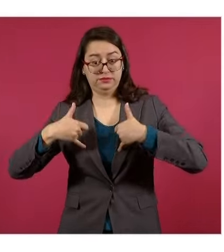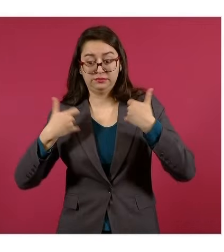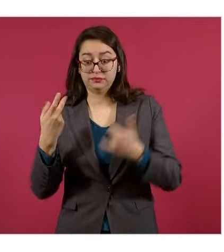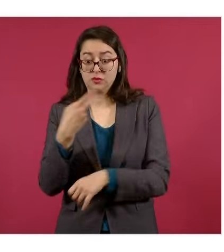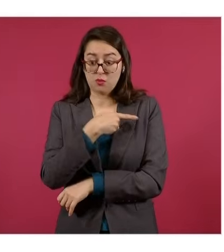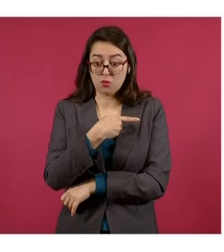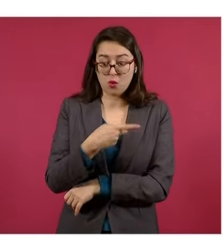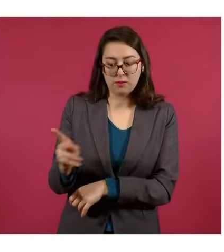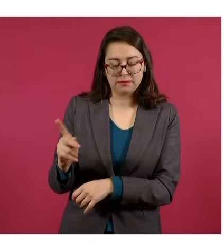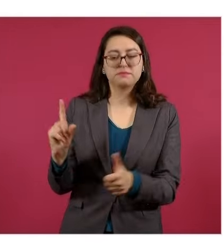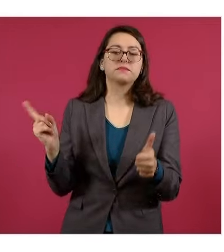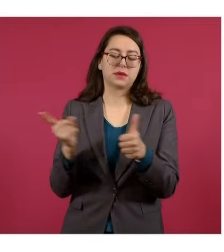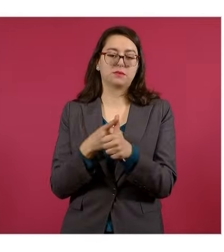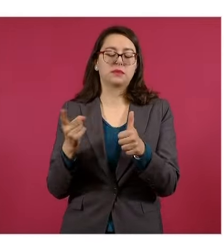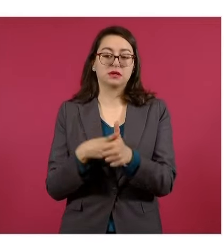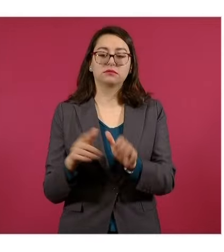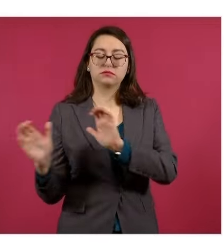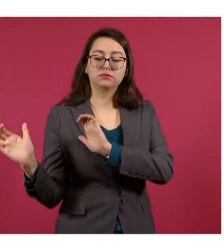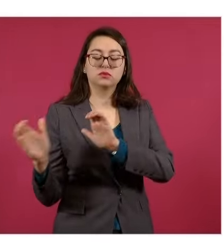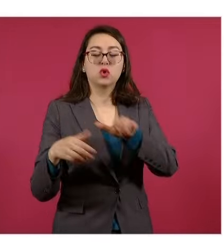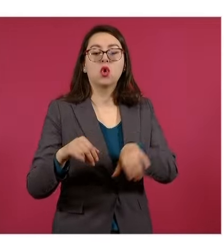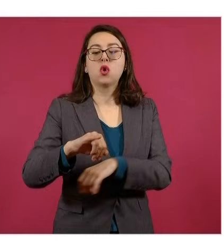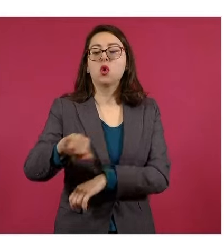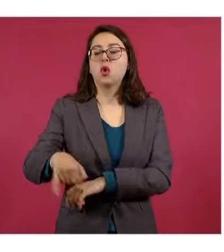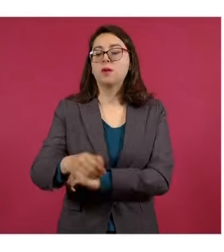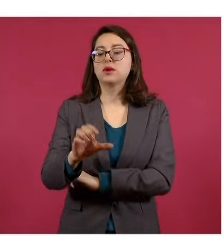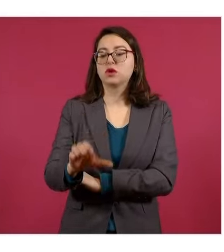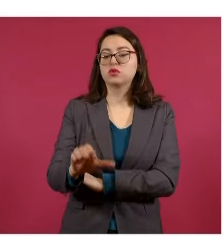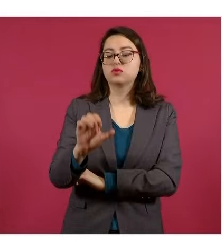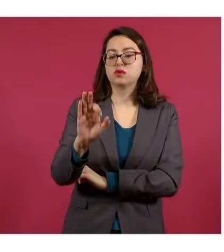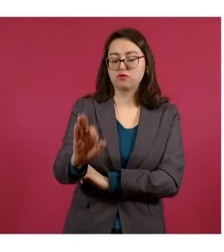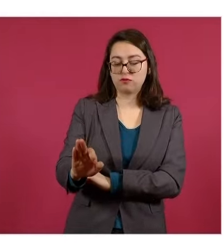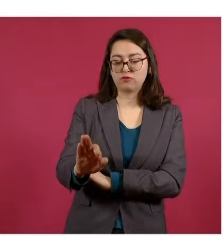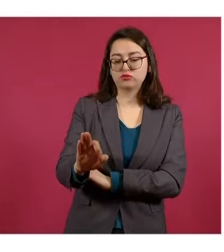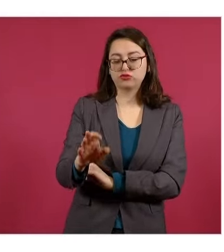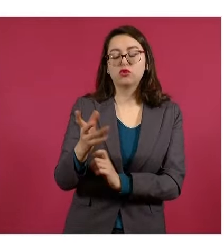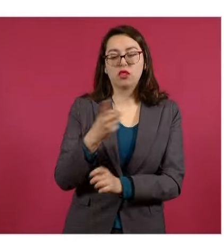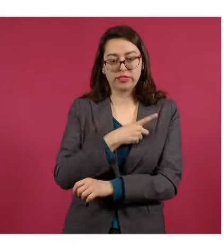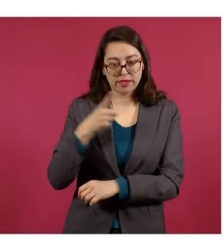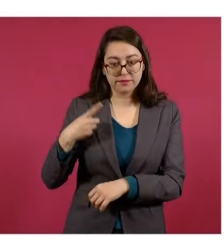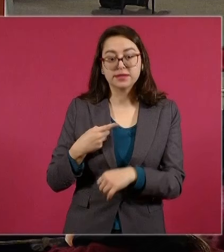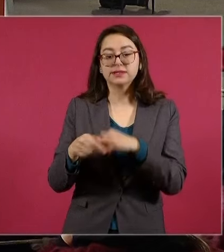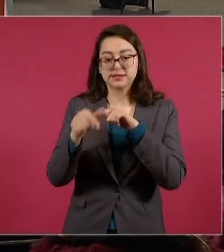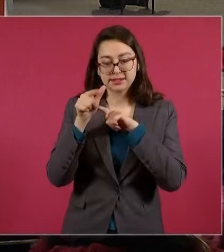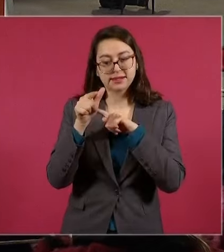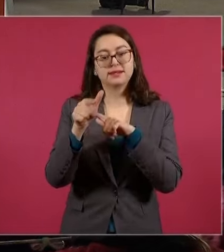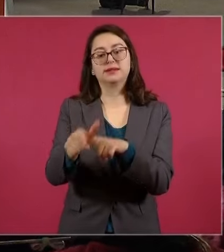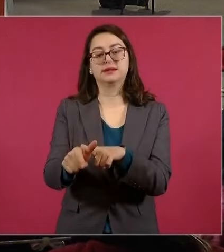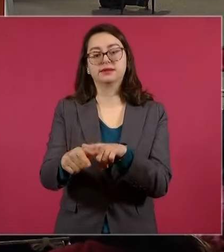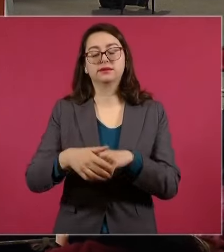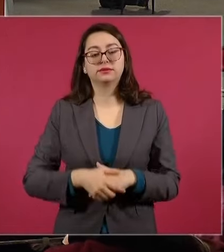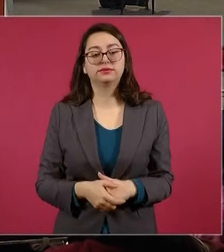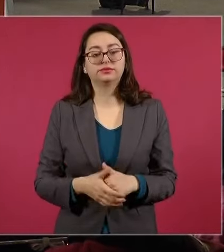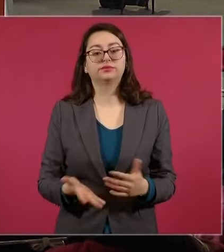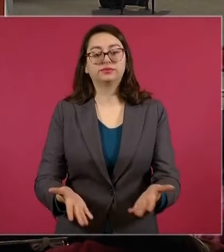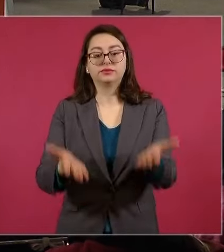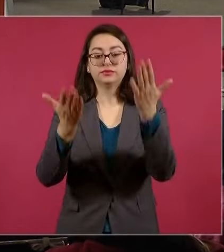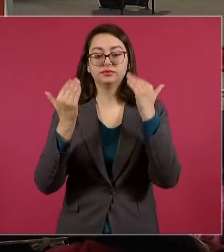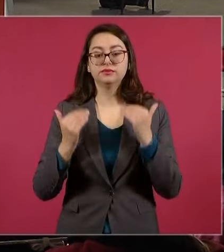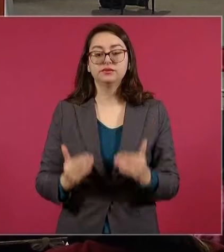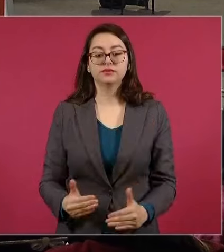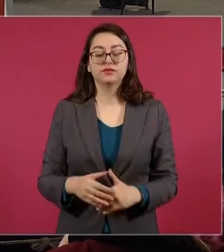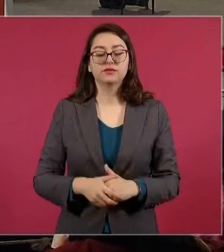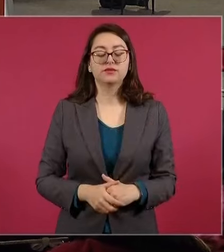condiciones de pobreza, hoy conocido este programa como Jóvenes Construyendo el Futuro. Adelante. Se